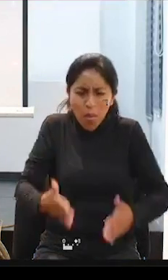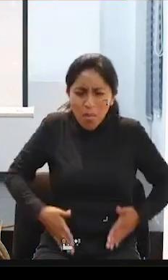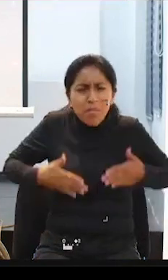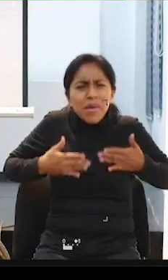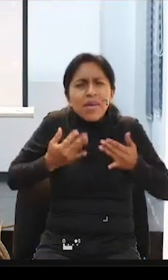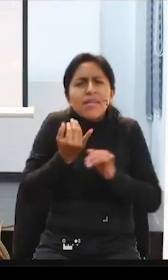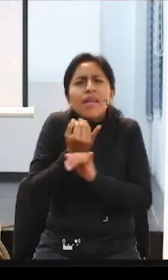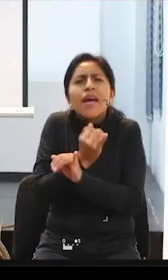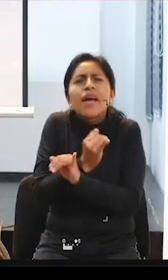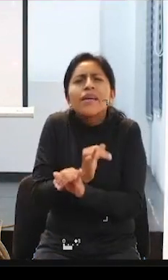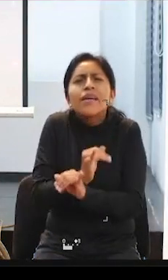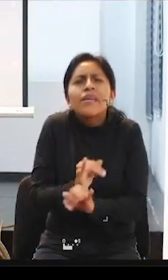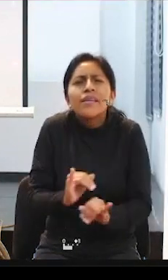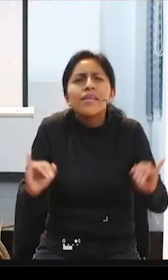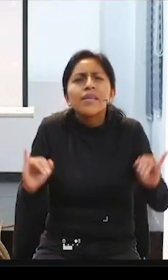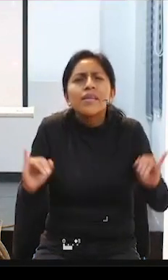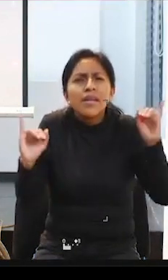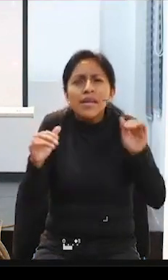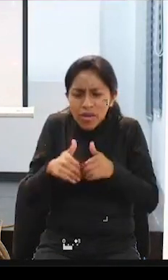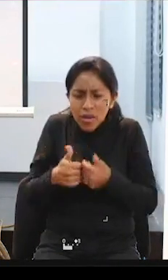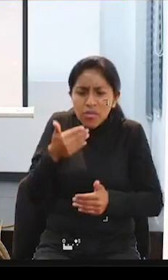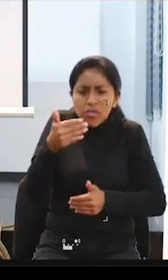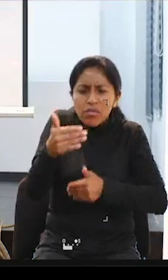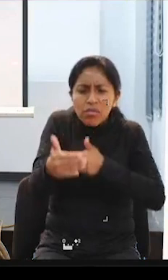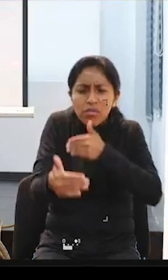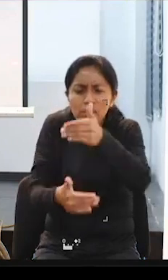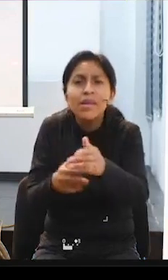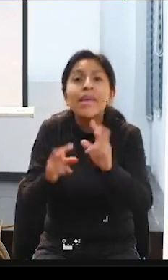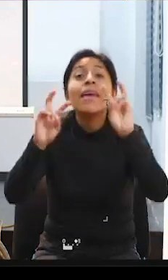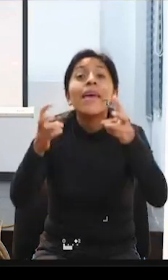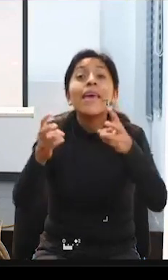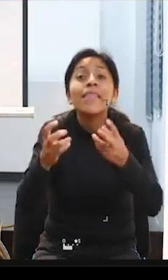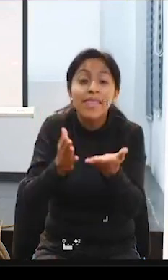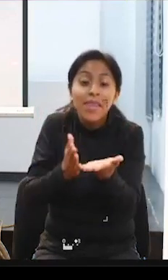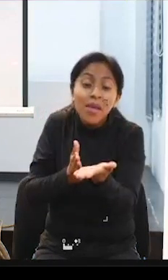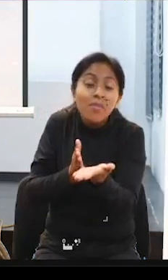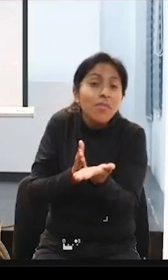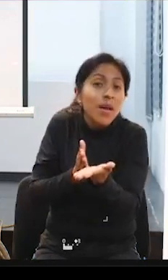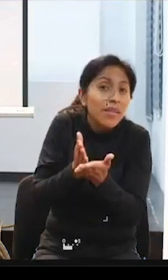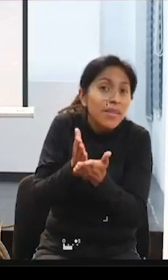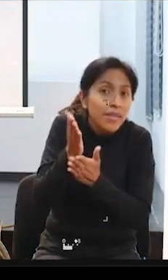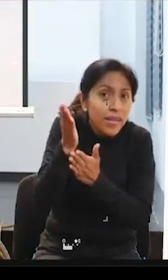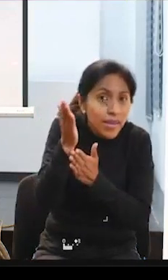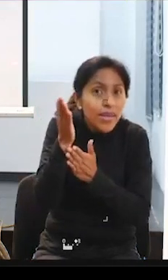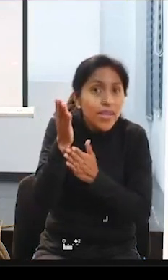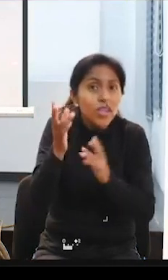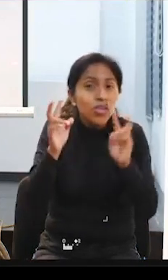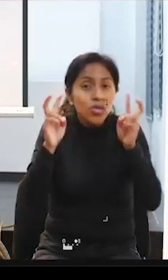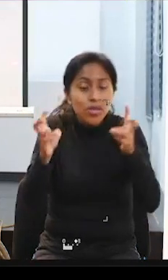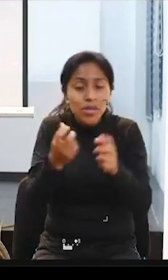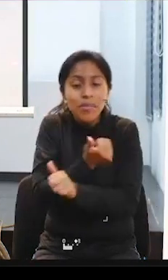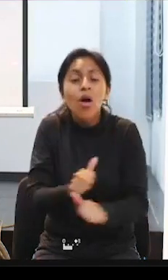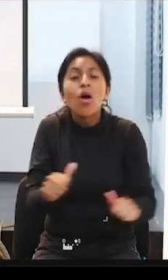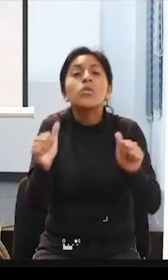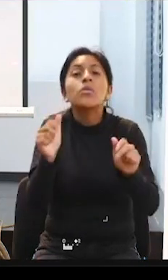independiente en la reivindicación de derechos relacionados a la autonomía de las personas con discapacidad.